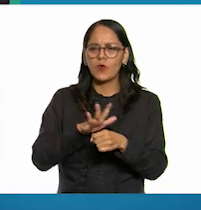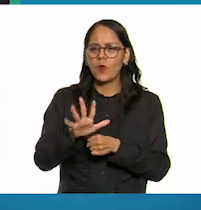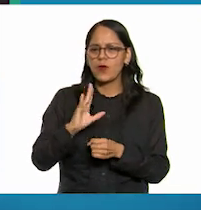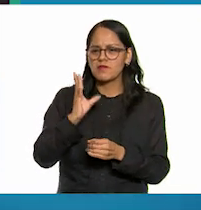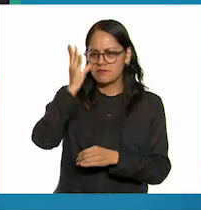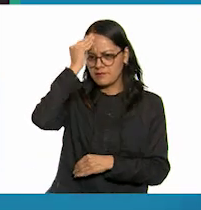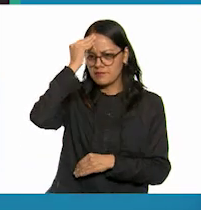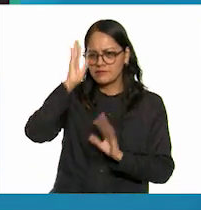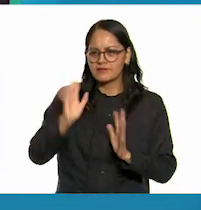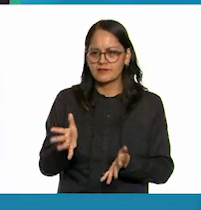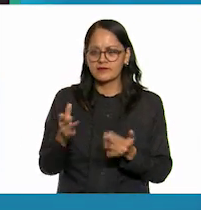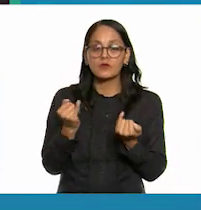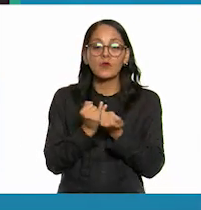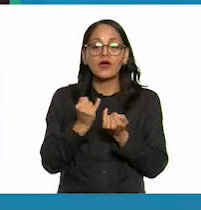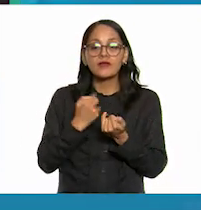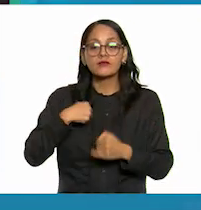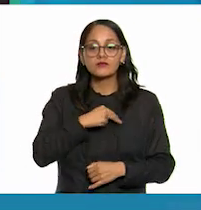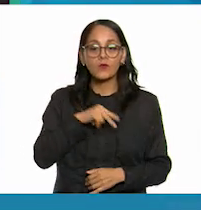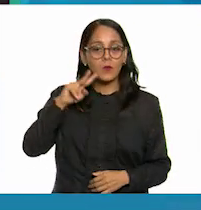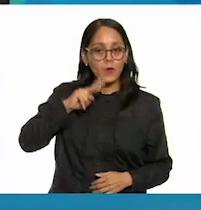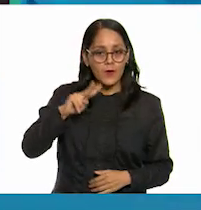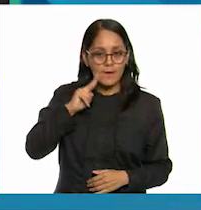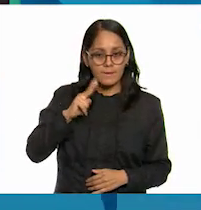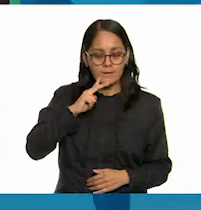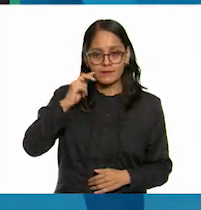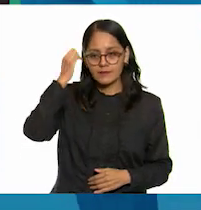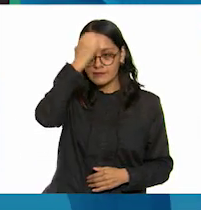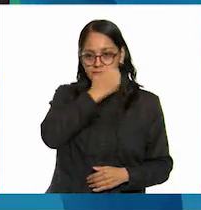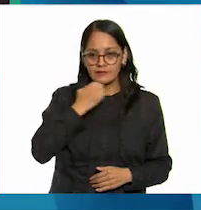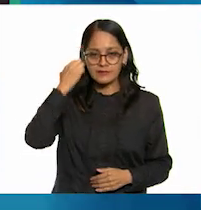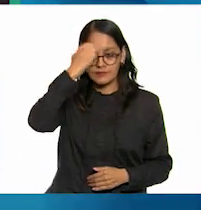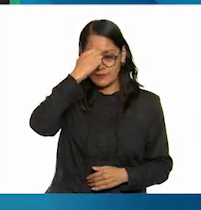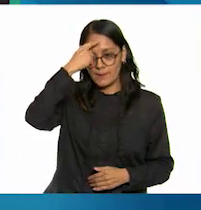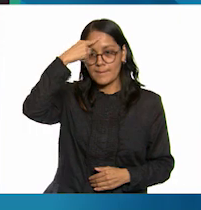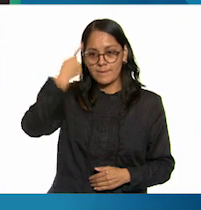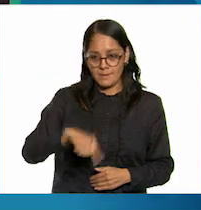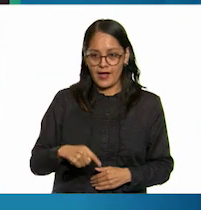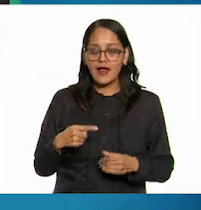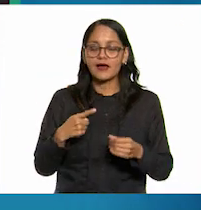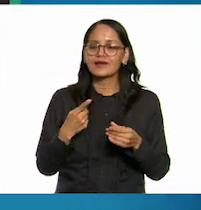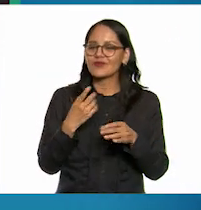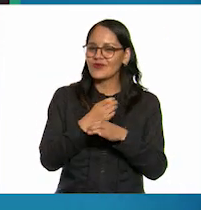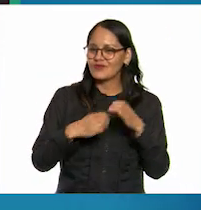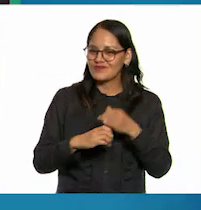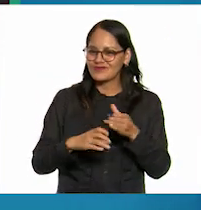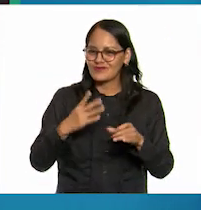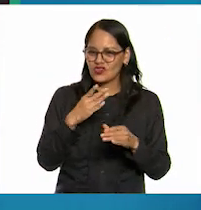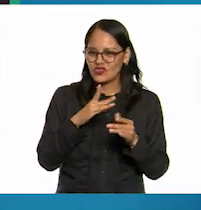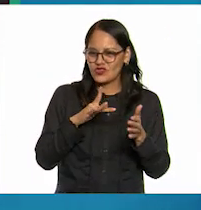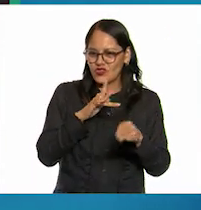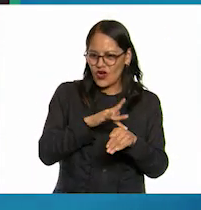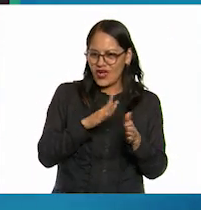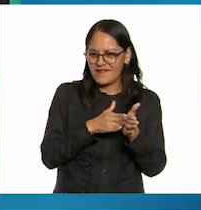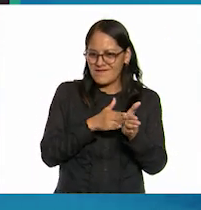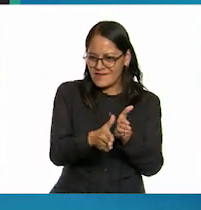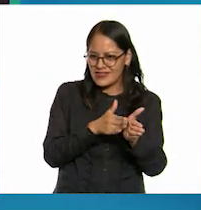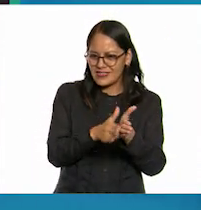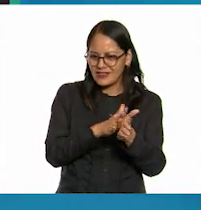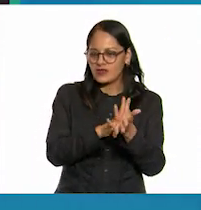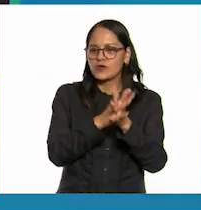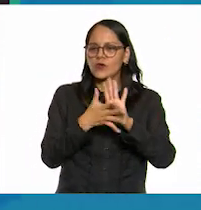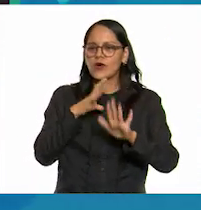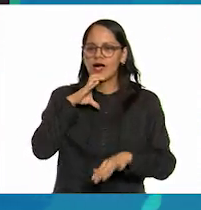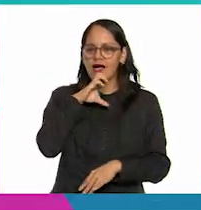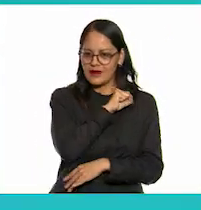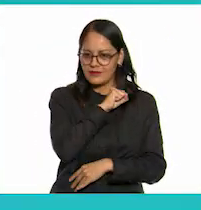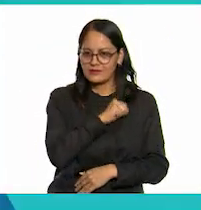realizamos experimentos con fricción y contacto para generar calor juan carlos puedes comentarnos